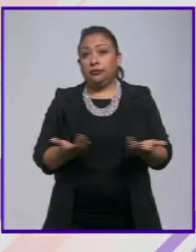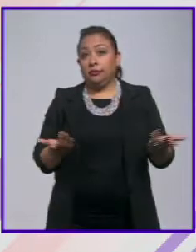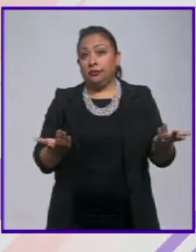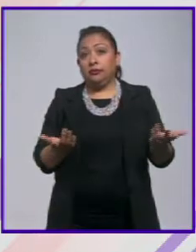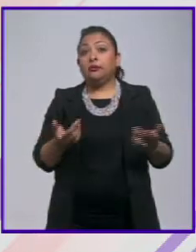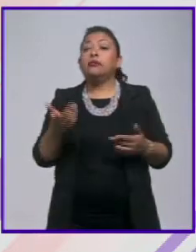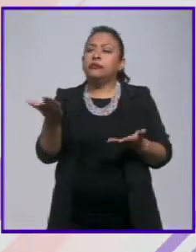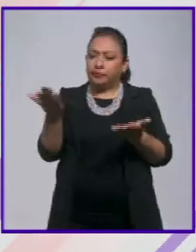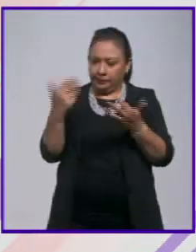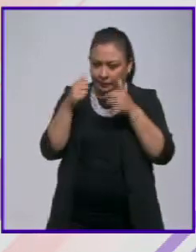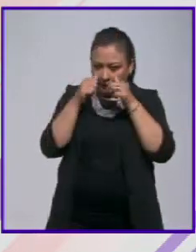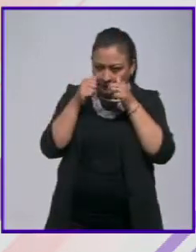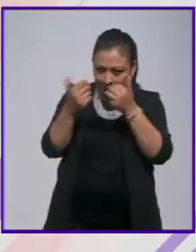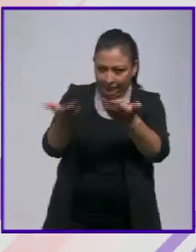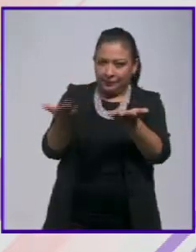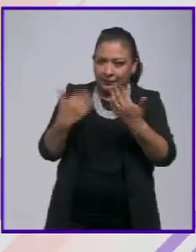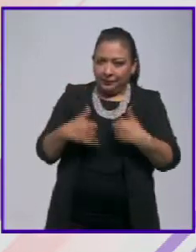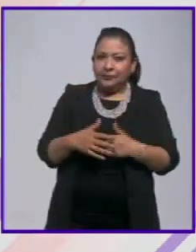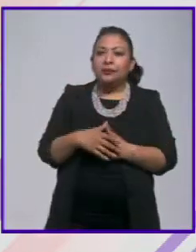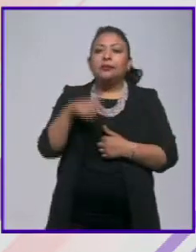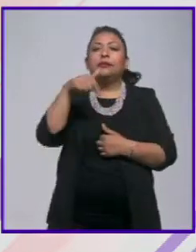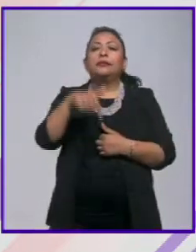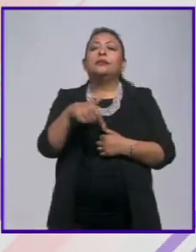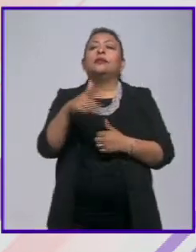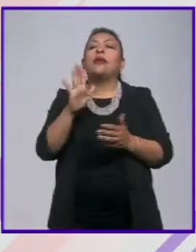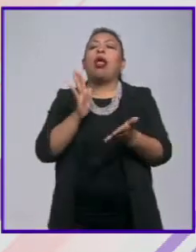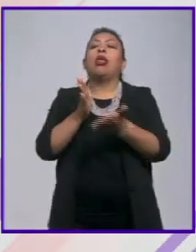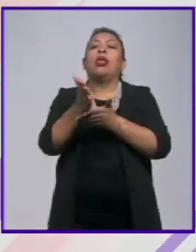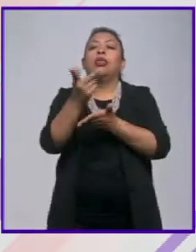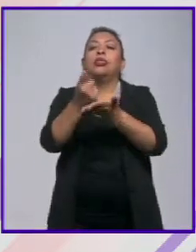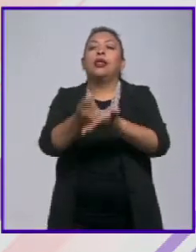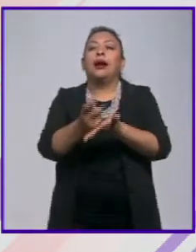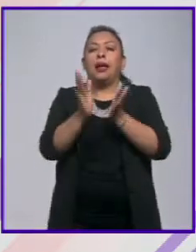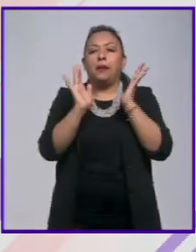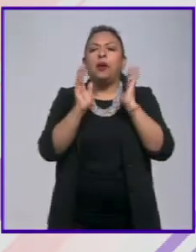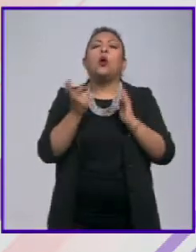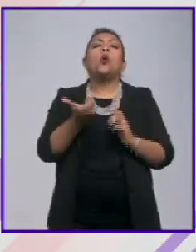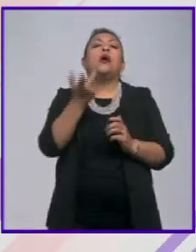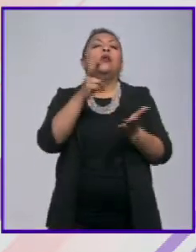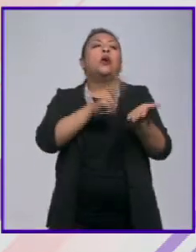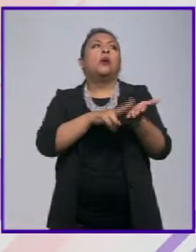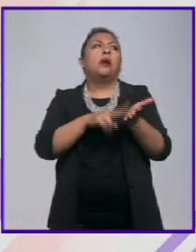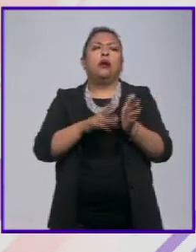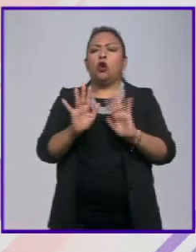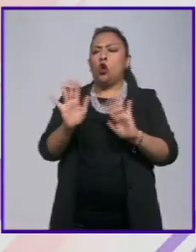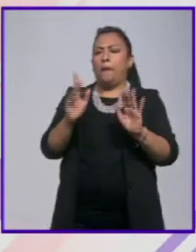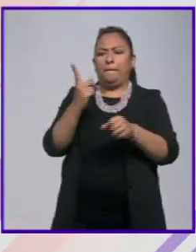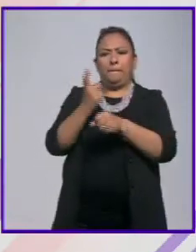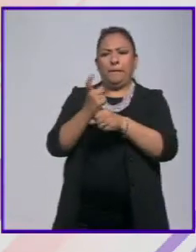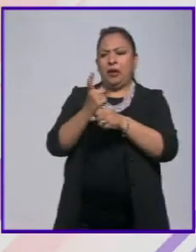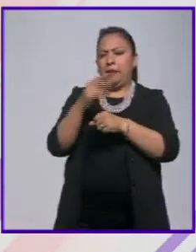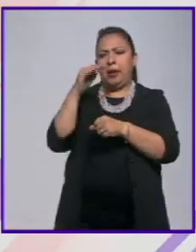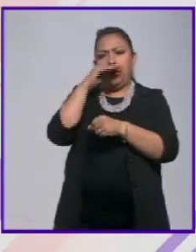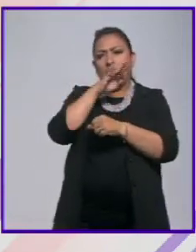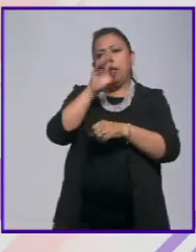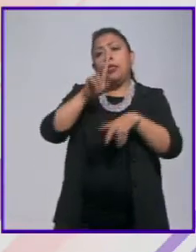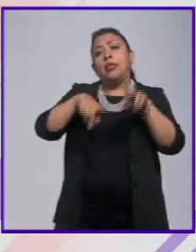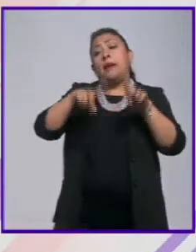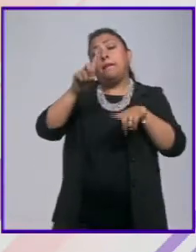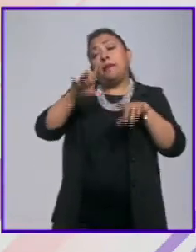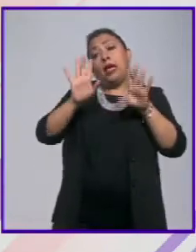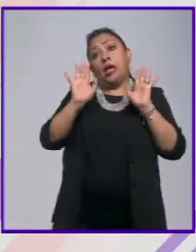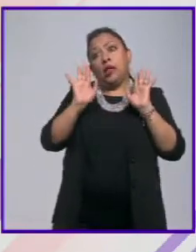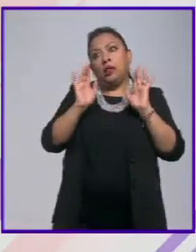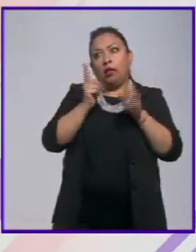chicas las escucho esto es una intervención ¿y cuánto cobras? la primera consulta es gratis depende del grado